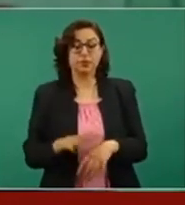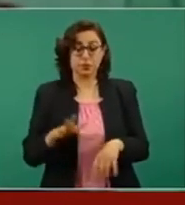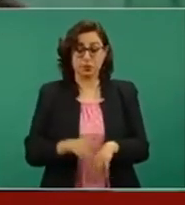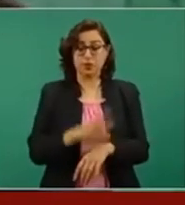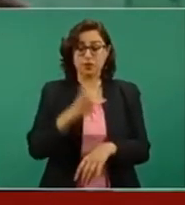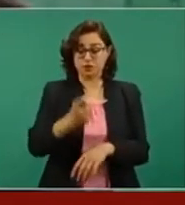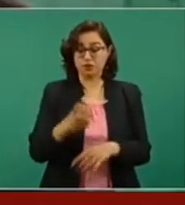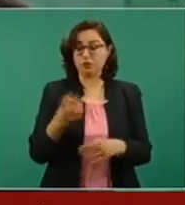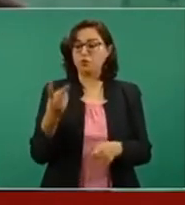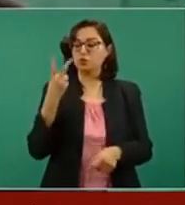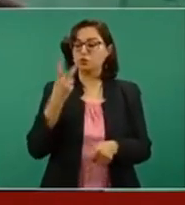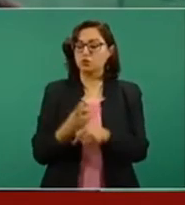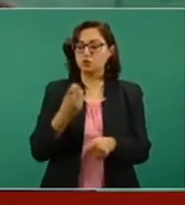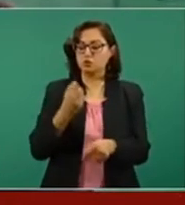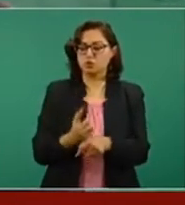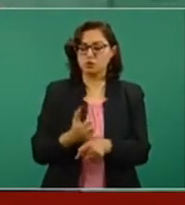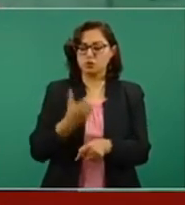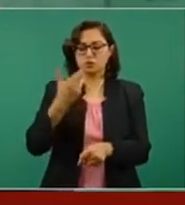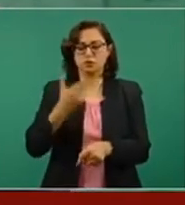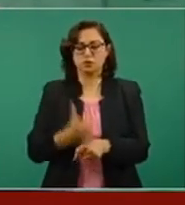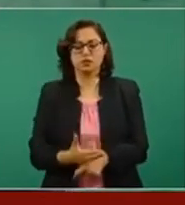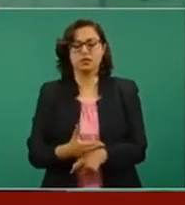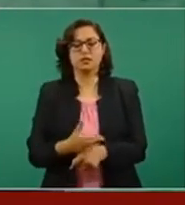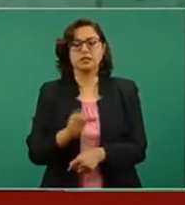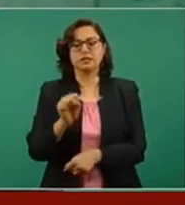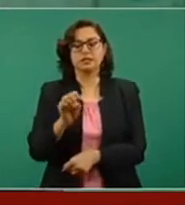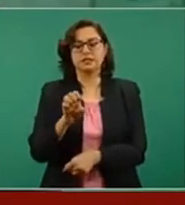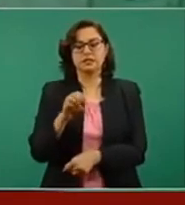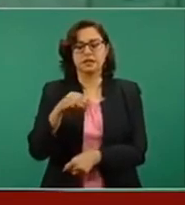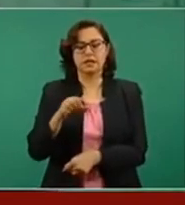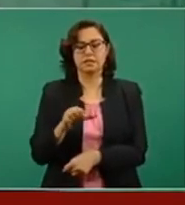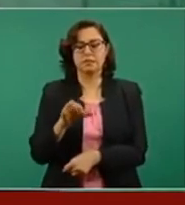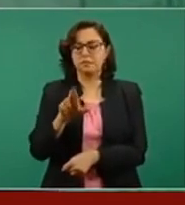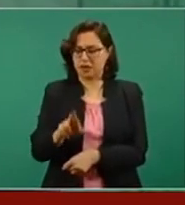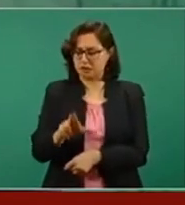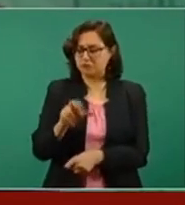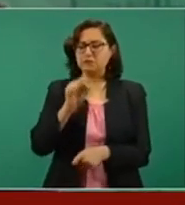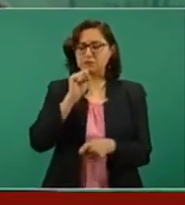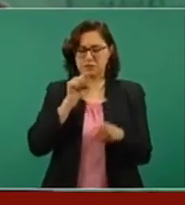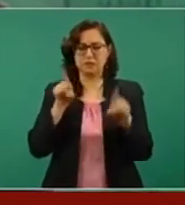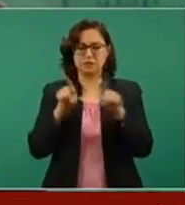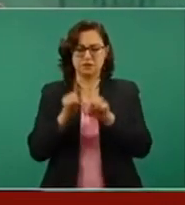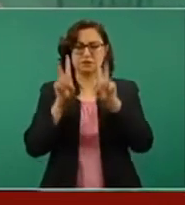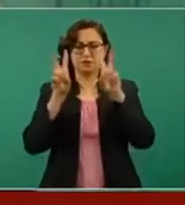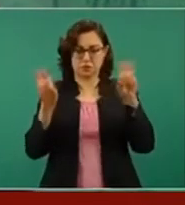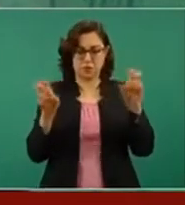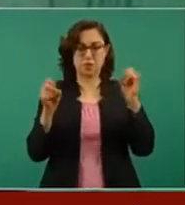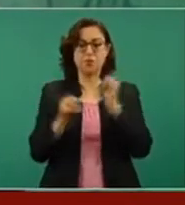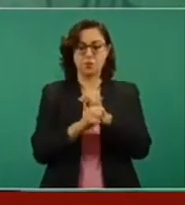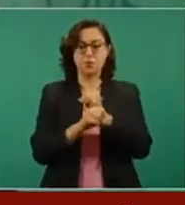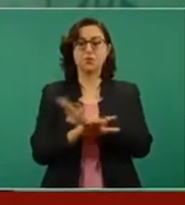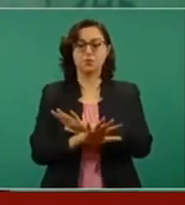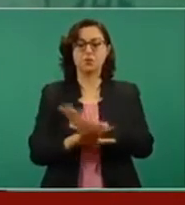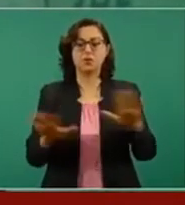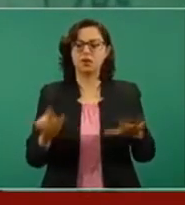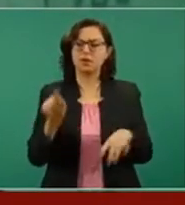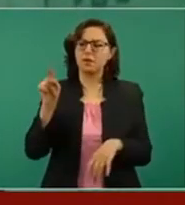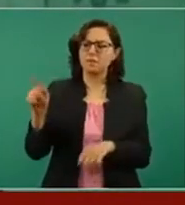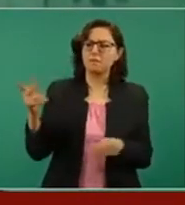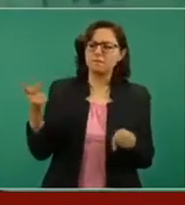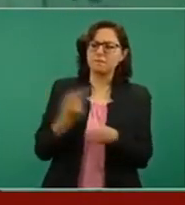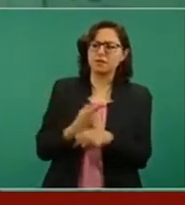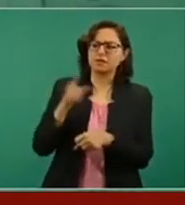Redondo Aramburo, va a informar sobre lo que está realmente